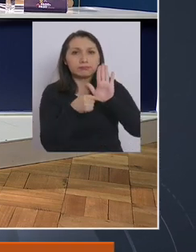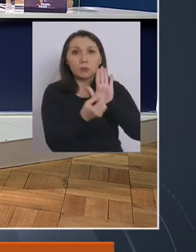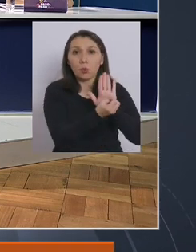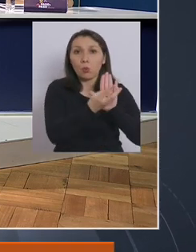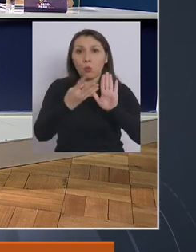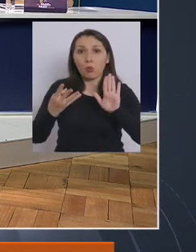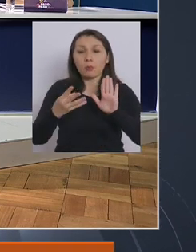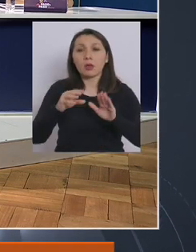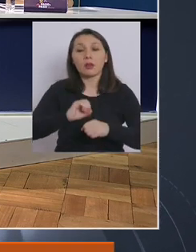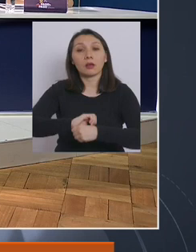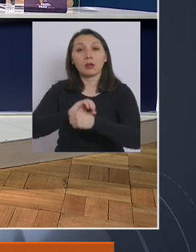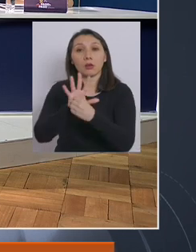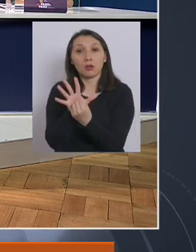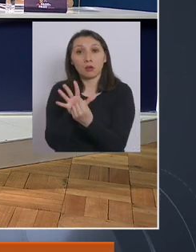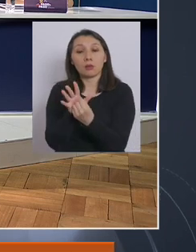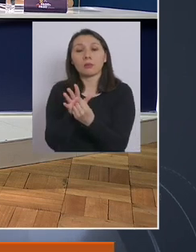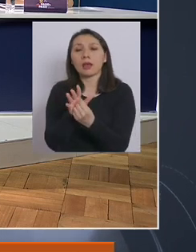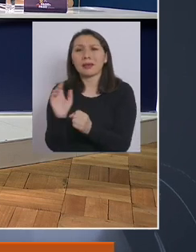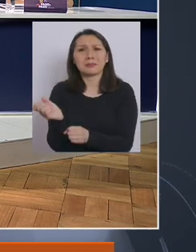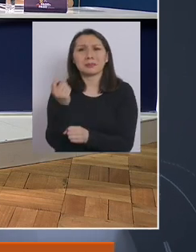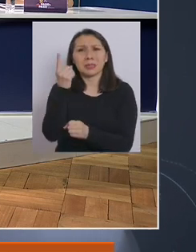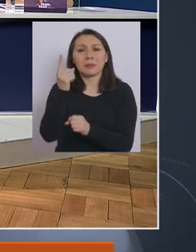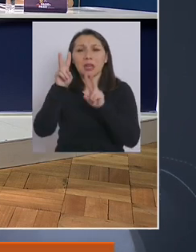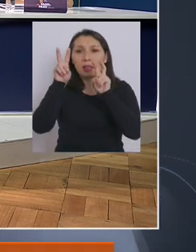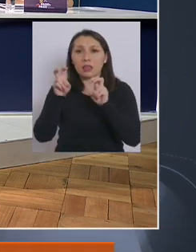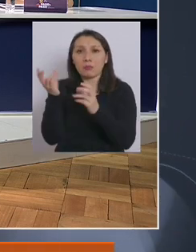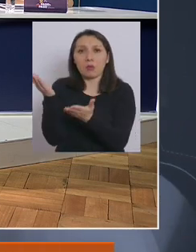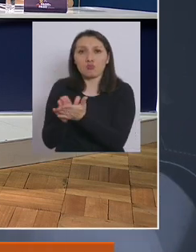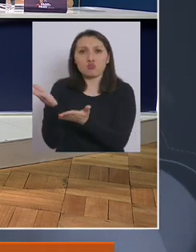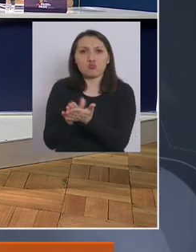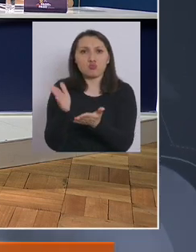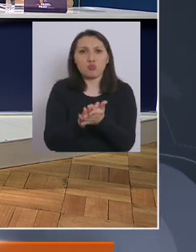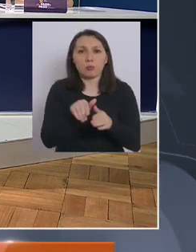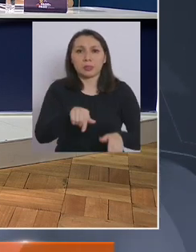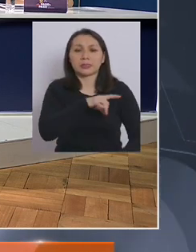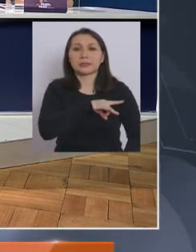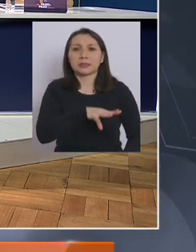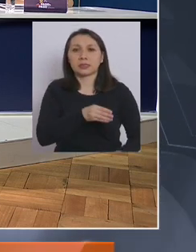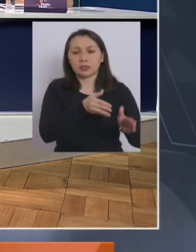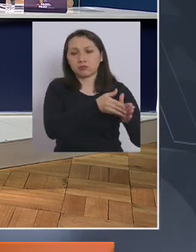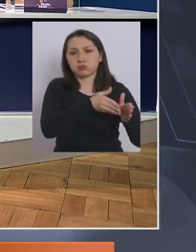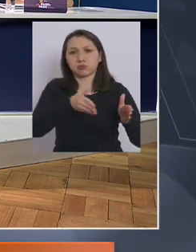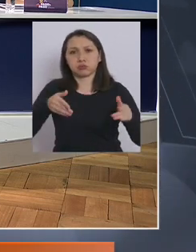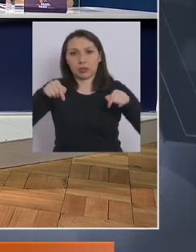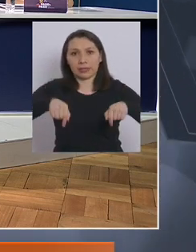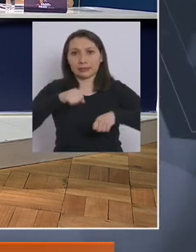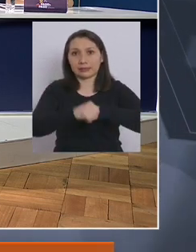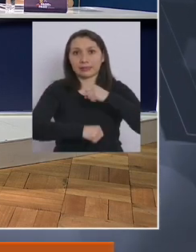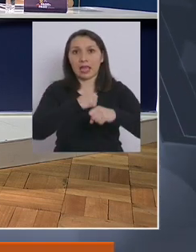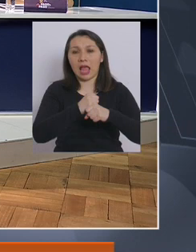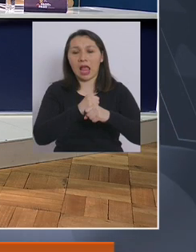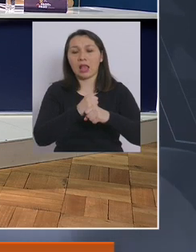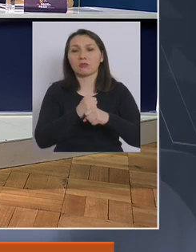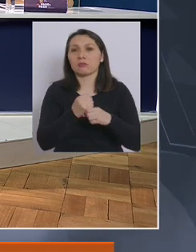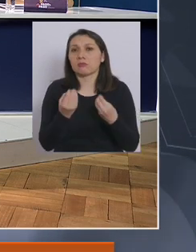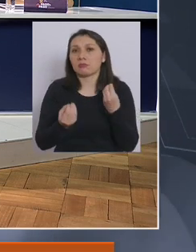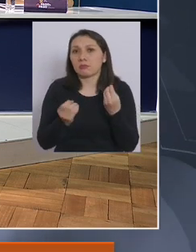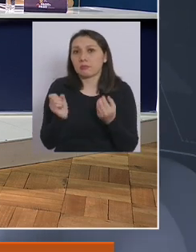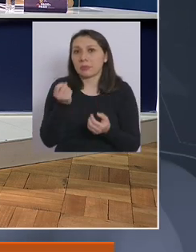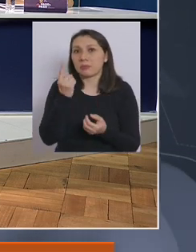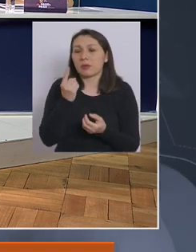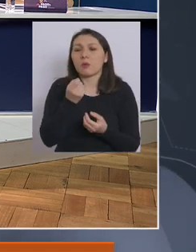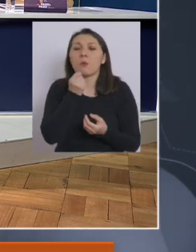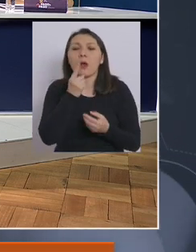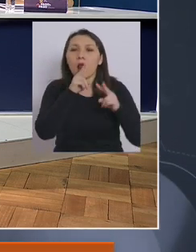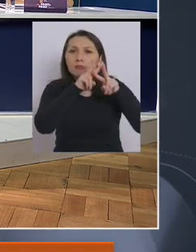cifras que la COVID-19 se transformó en la principal causa de muerte en nuestro país durante este año. Quería saber primero qué